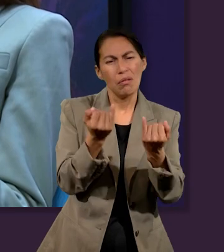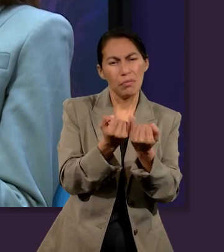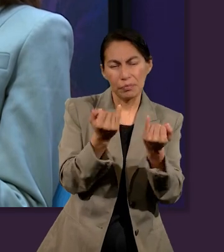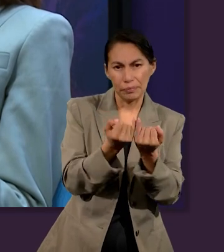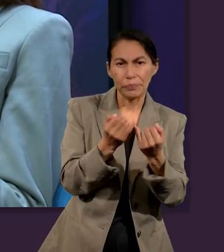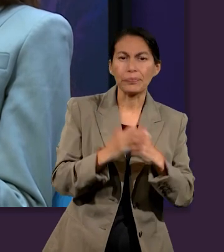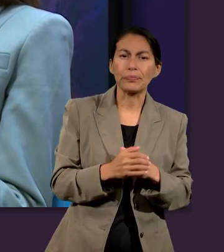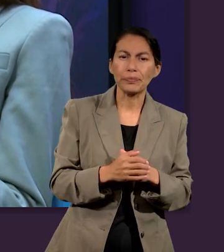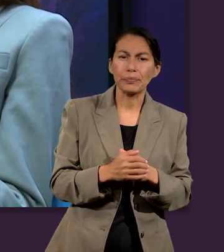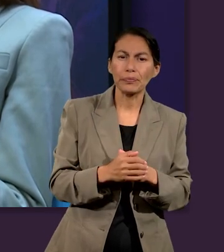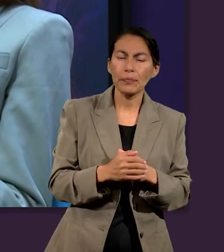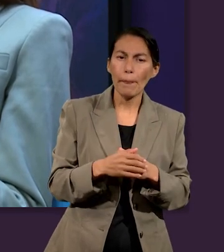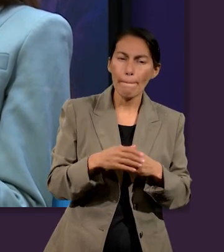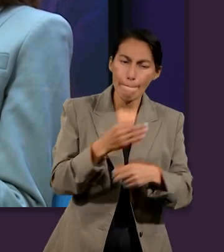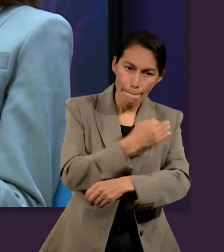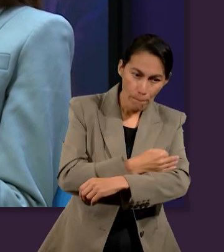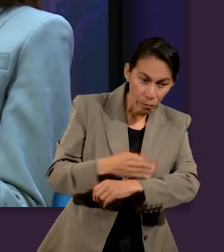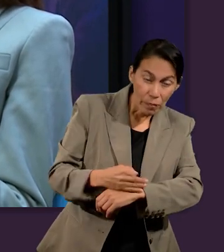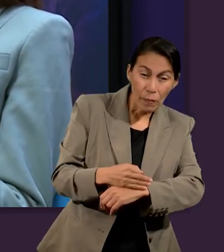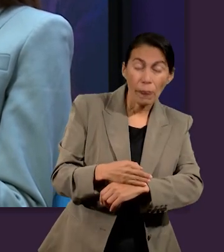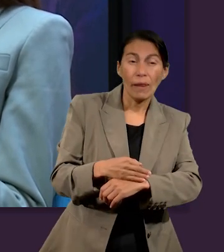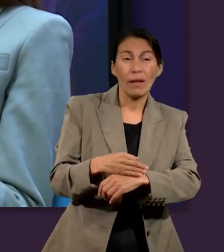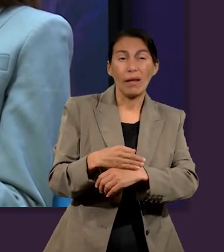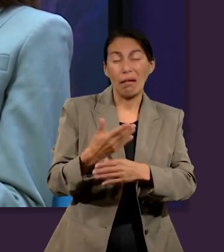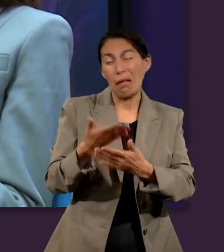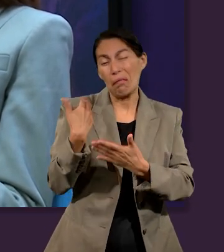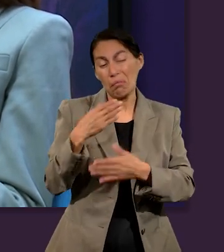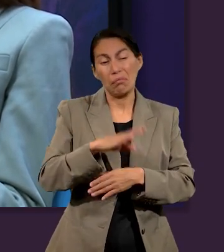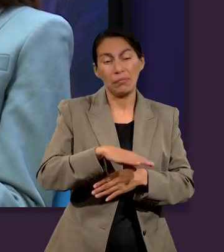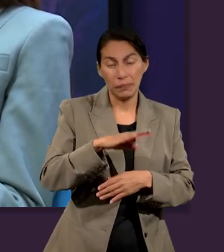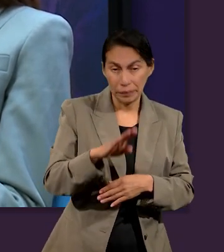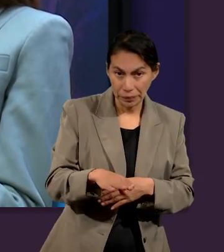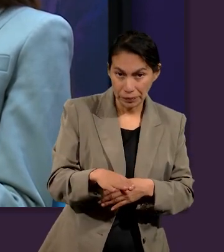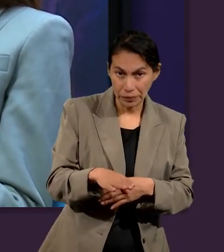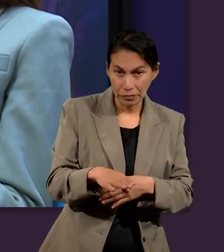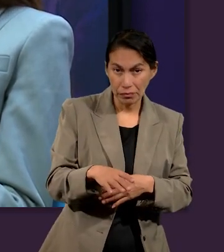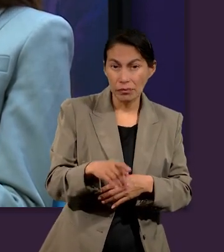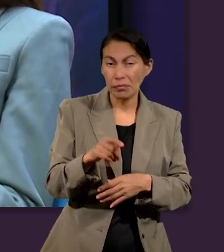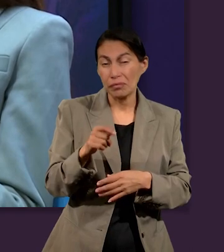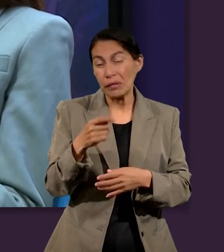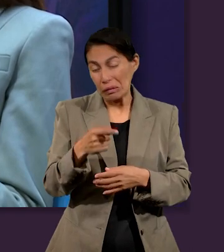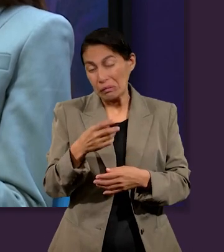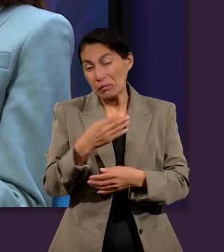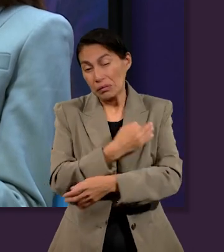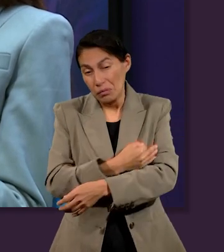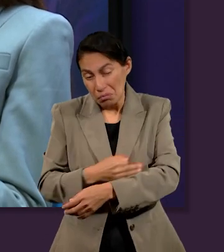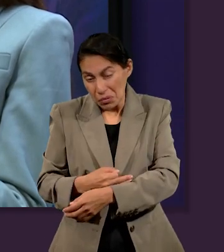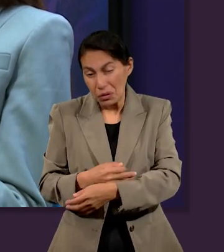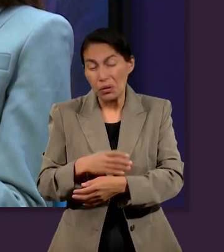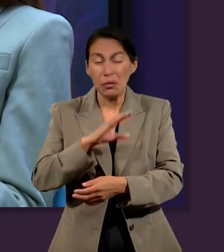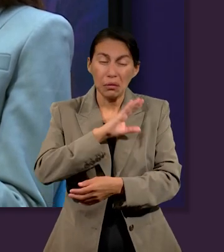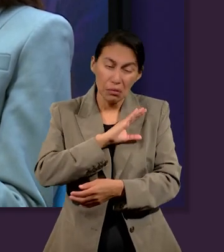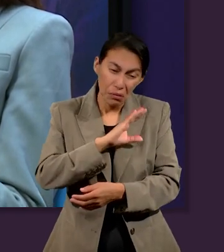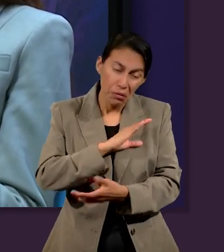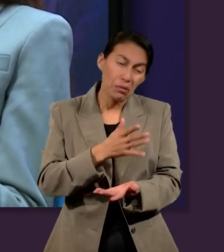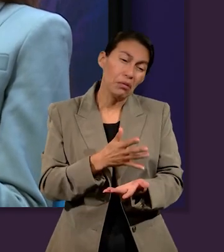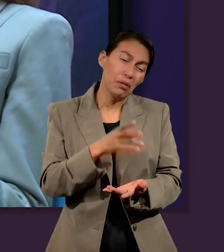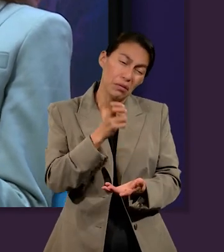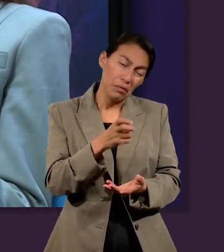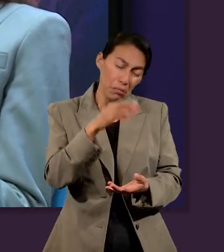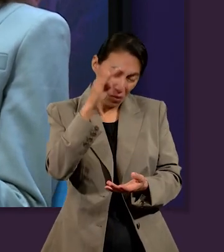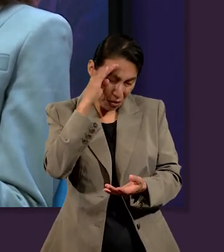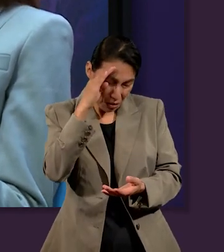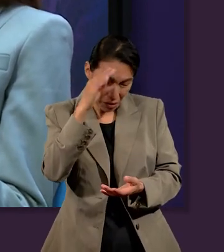antepasados, también es una práctica, una costumbre de venerar a los familiares antepasados fallecidos